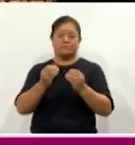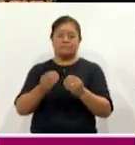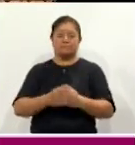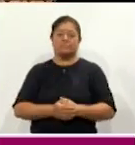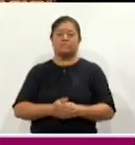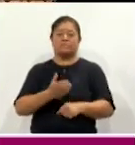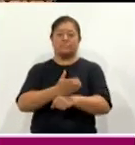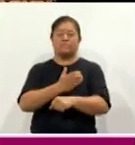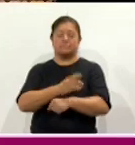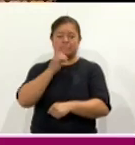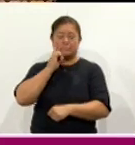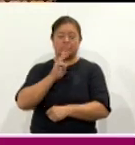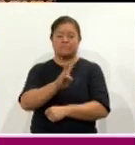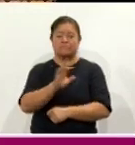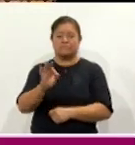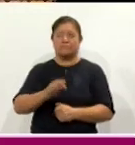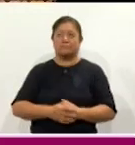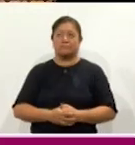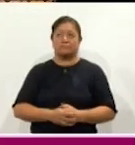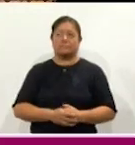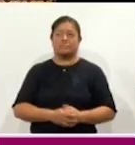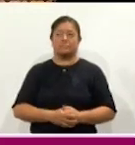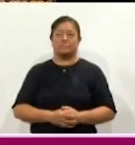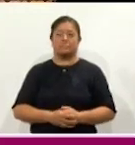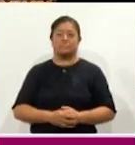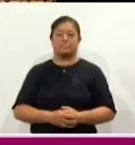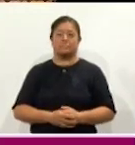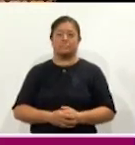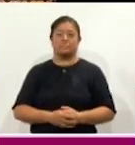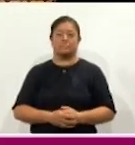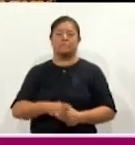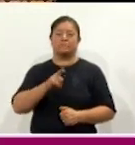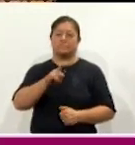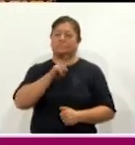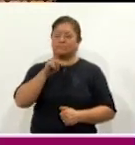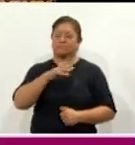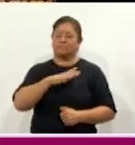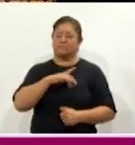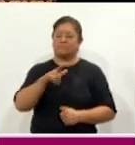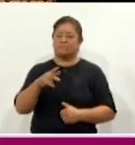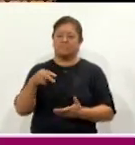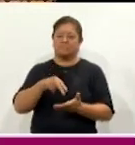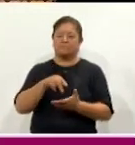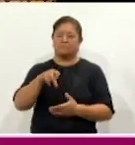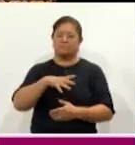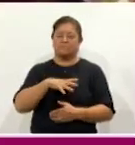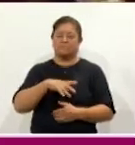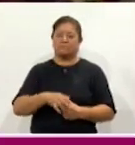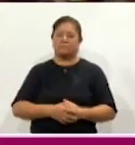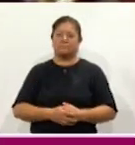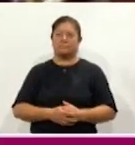Victoria Flores, quien estuvo allá presente en lo que es esta